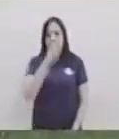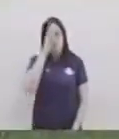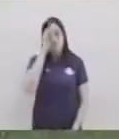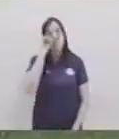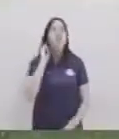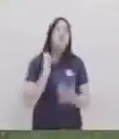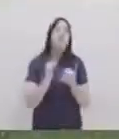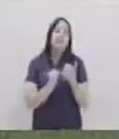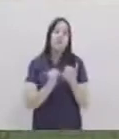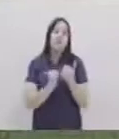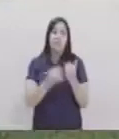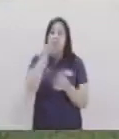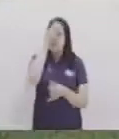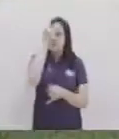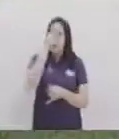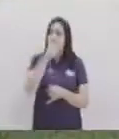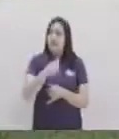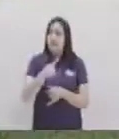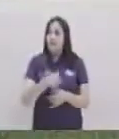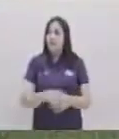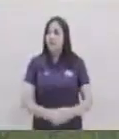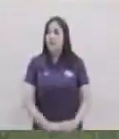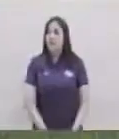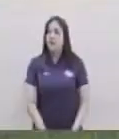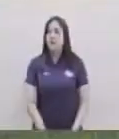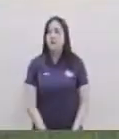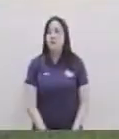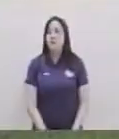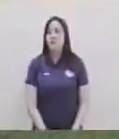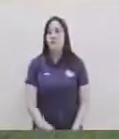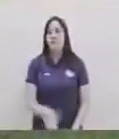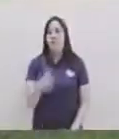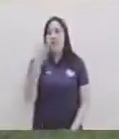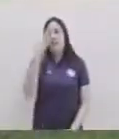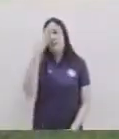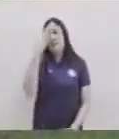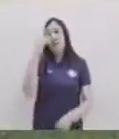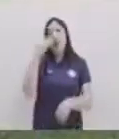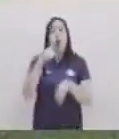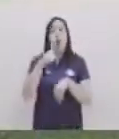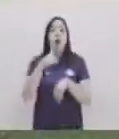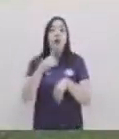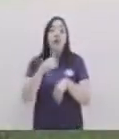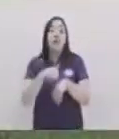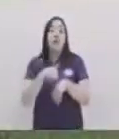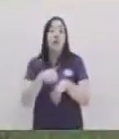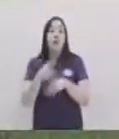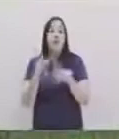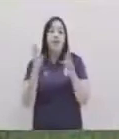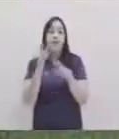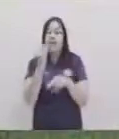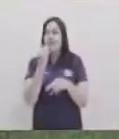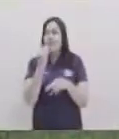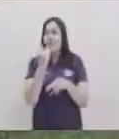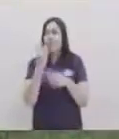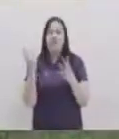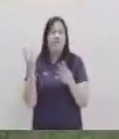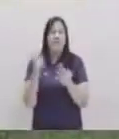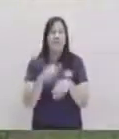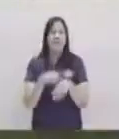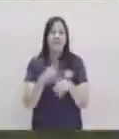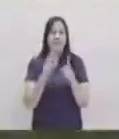y la última que vamos a aprender hoy es es hora de refaccionar niños tienen 20 minutos